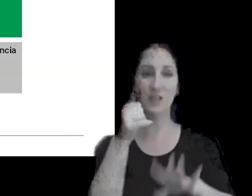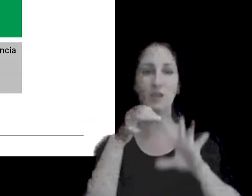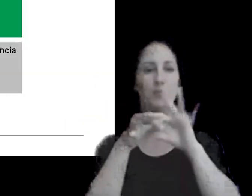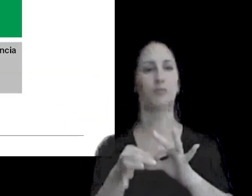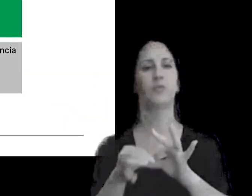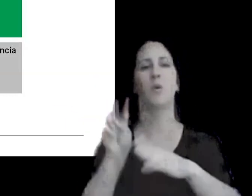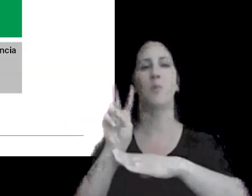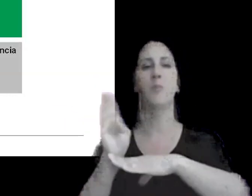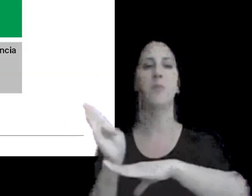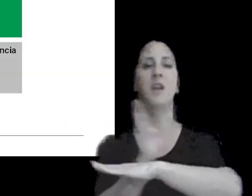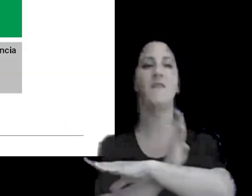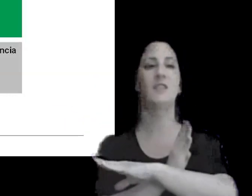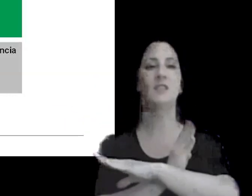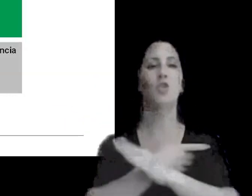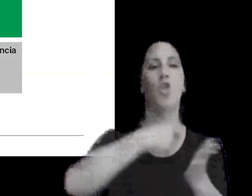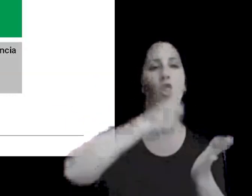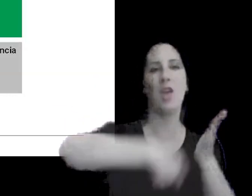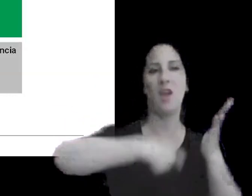prevención del uso de tratados